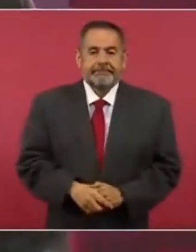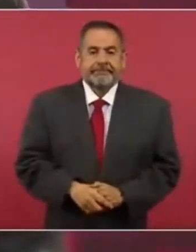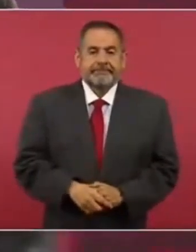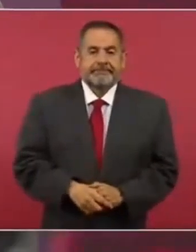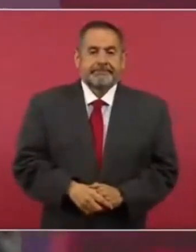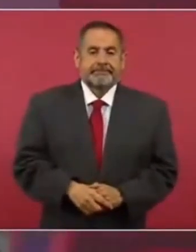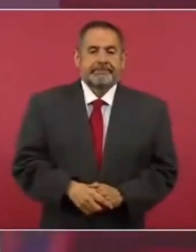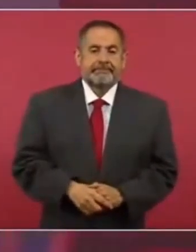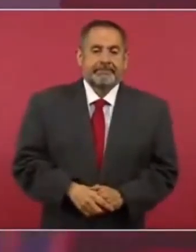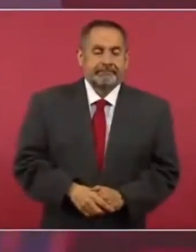Ahí la llevan.